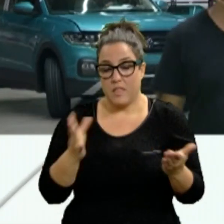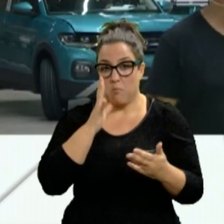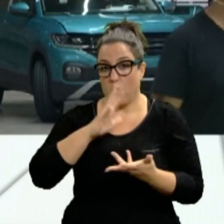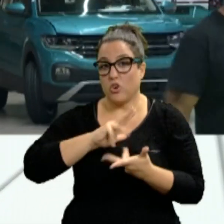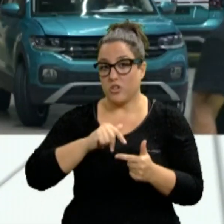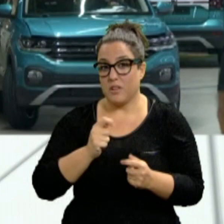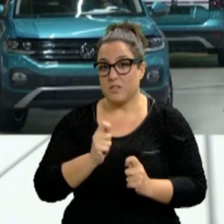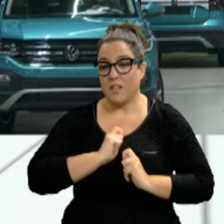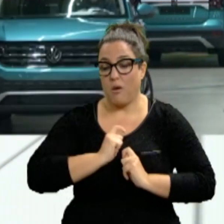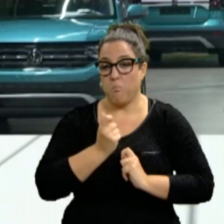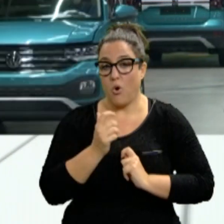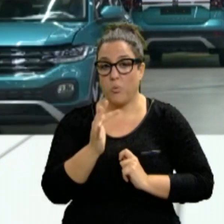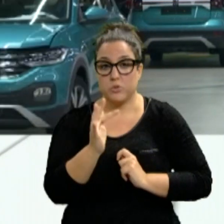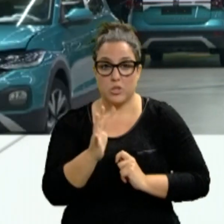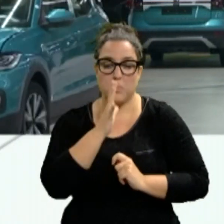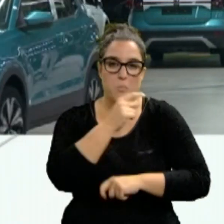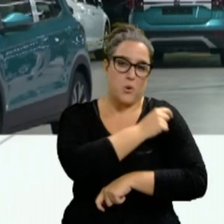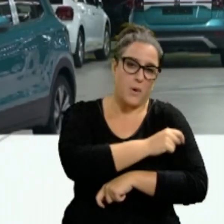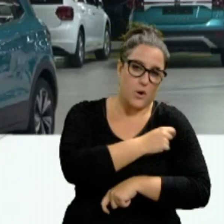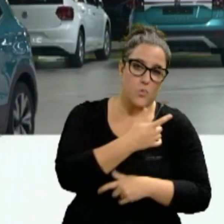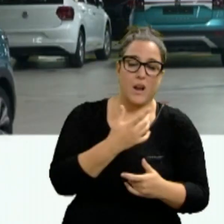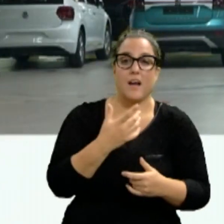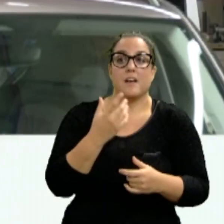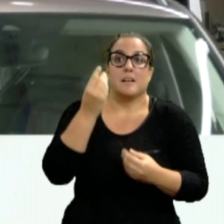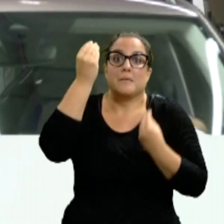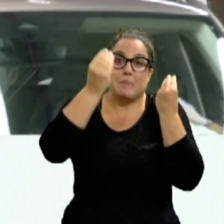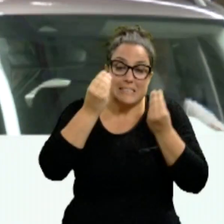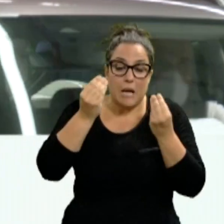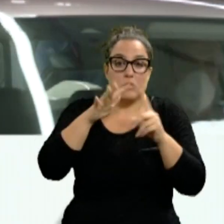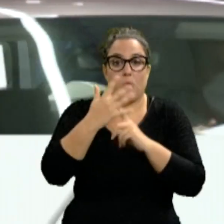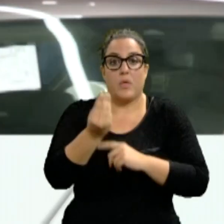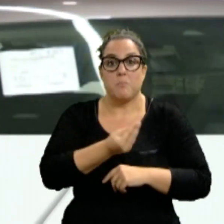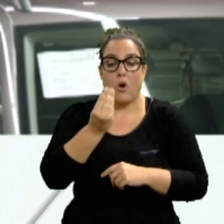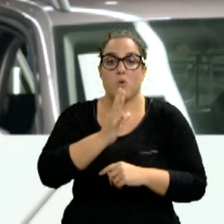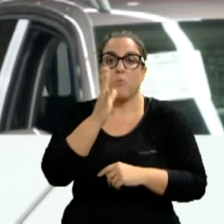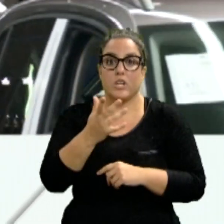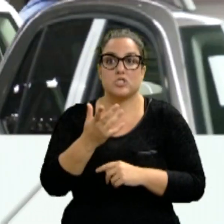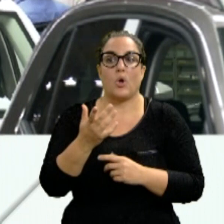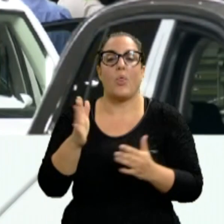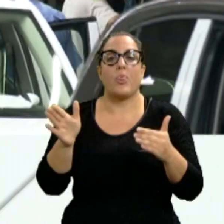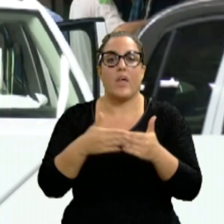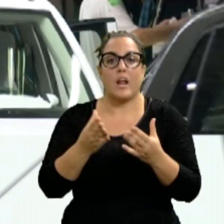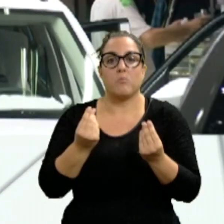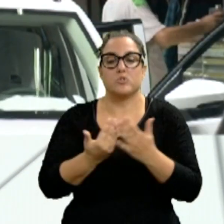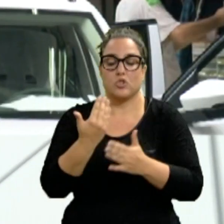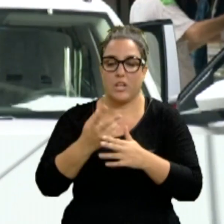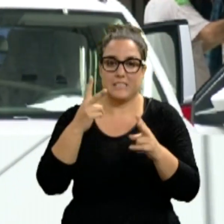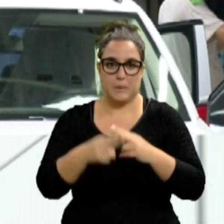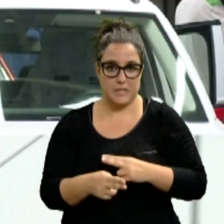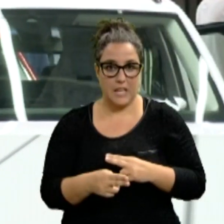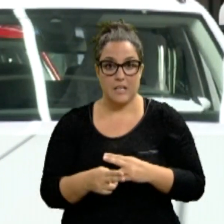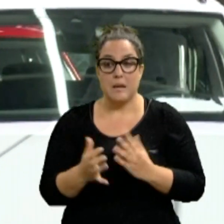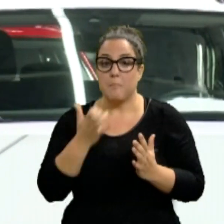esperanzadoras en cuanto a la posible vacuna, la situación mejore y eso evite que podamos cerrar más días de lo previsto. Pero si se cumpliese el